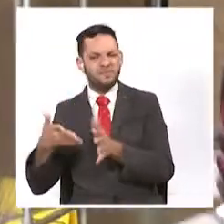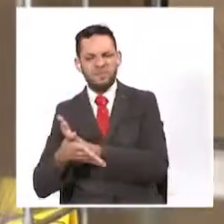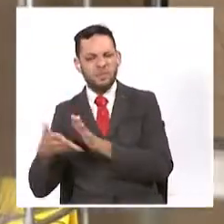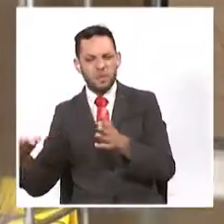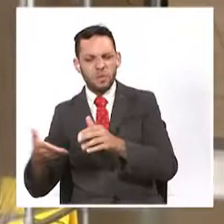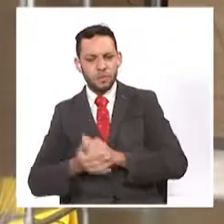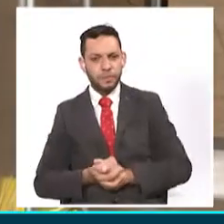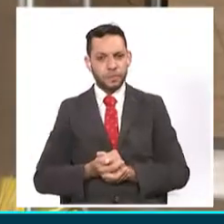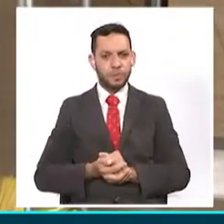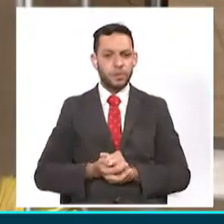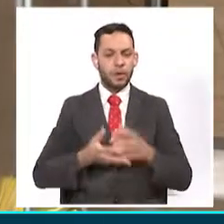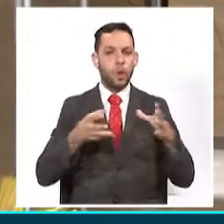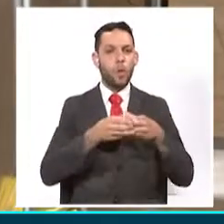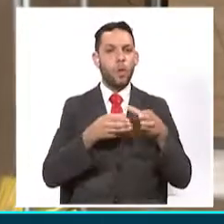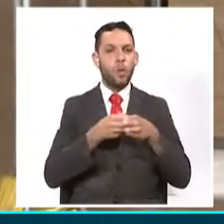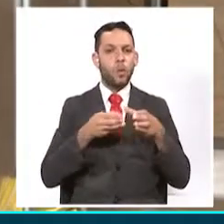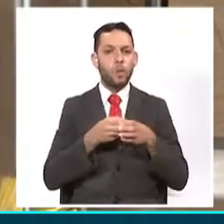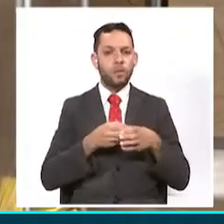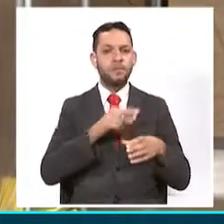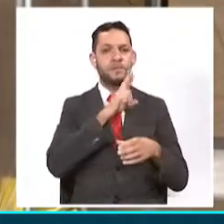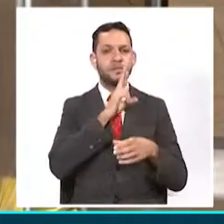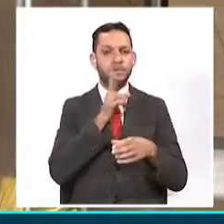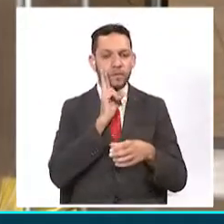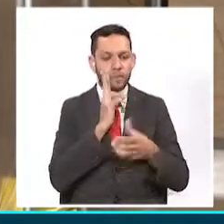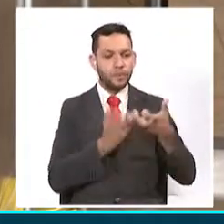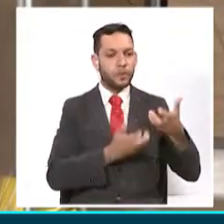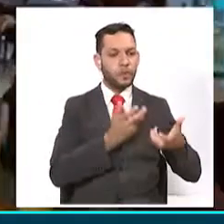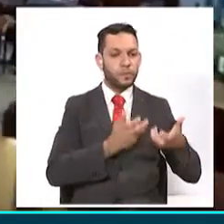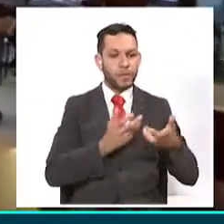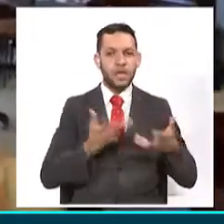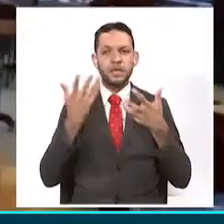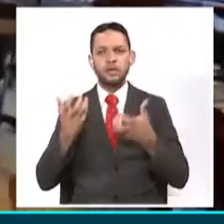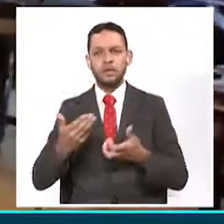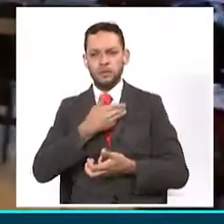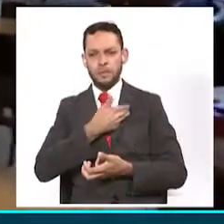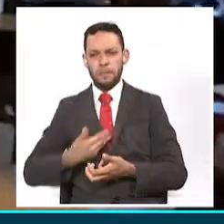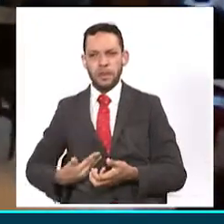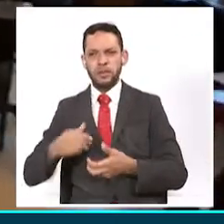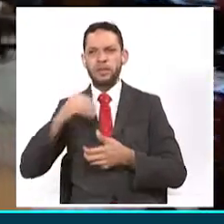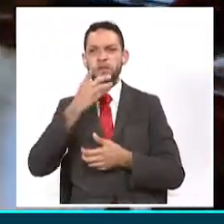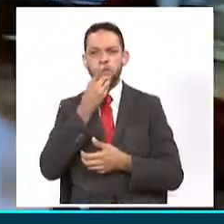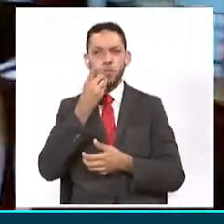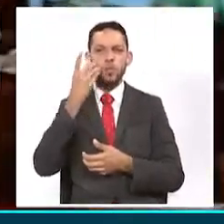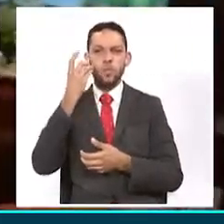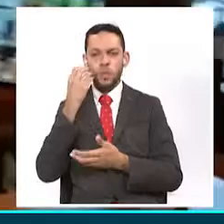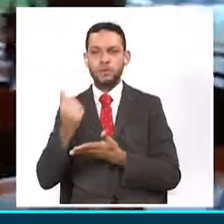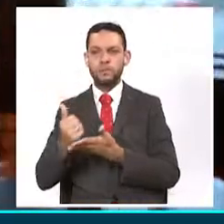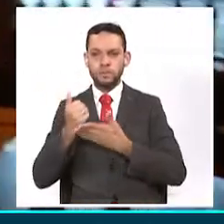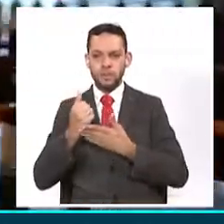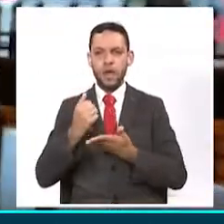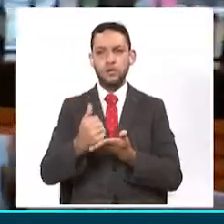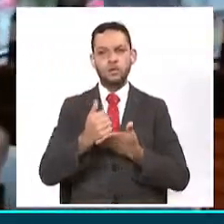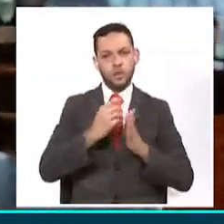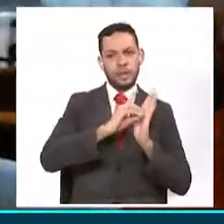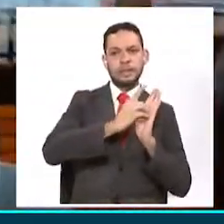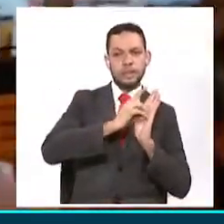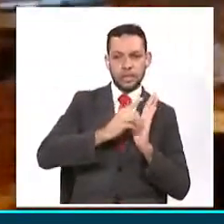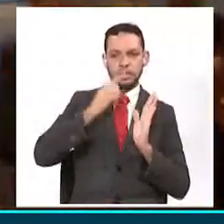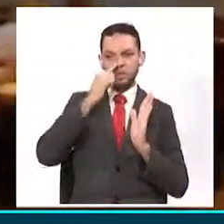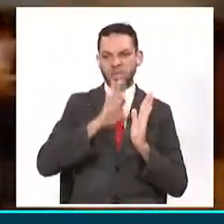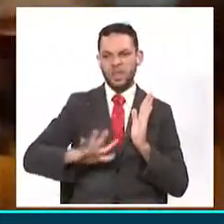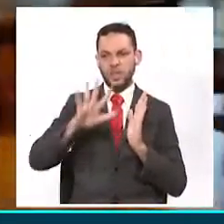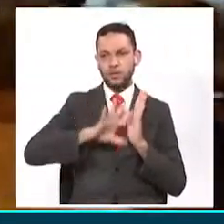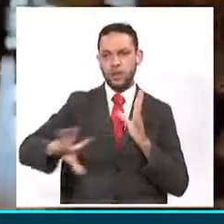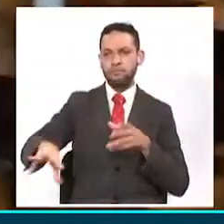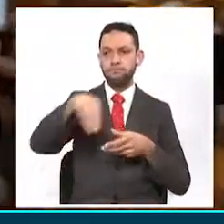Desde Acodrés buscan que el gobierno del presidente Iván Duque Márquez incluya a los restaurantes dentro del decreto nacional como una de las